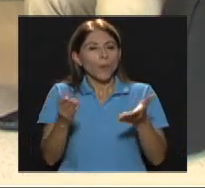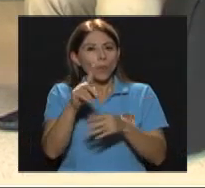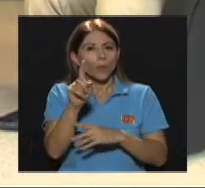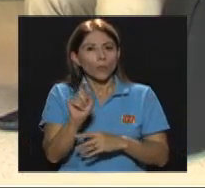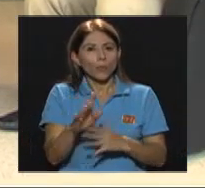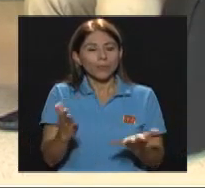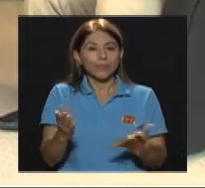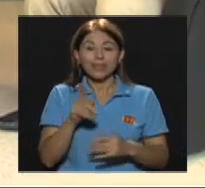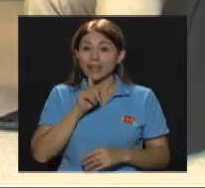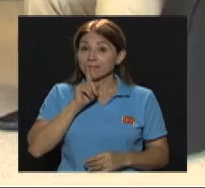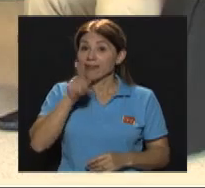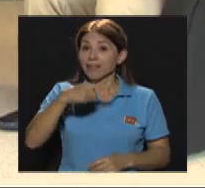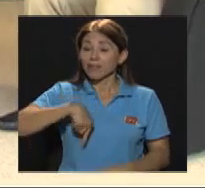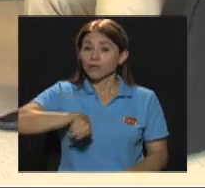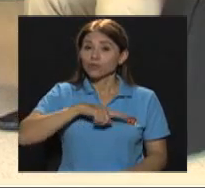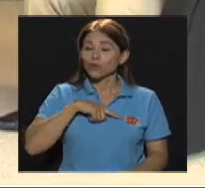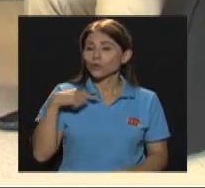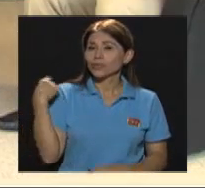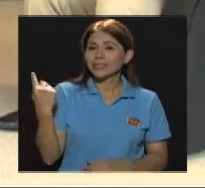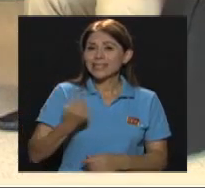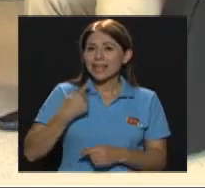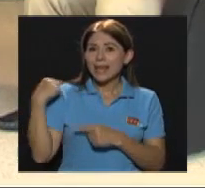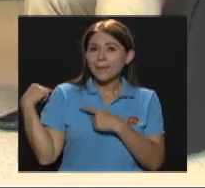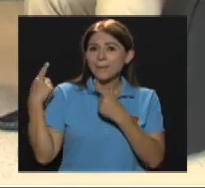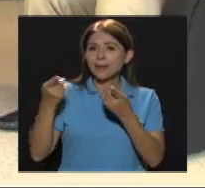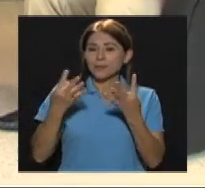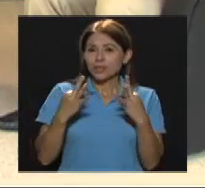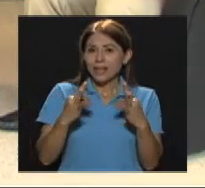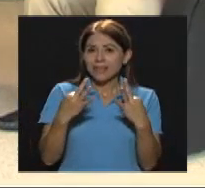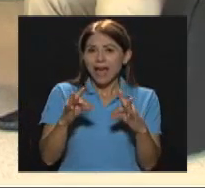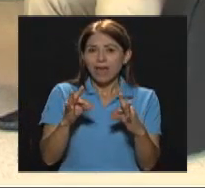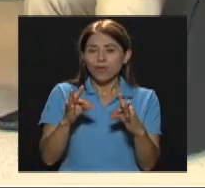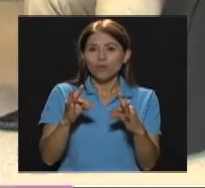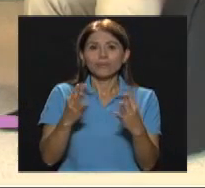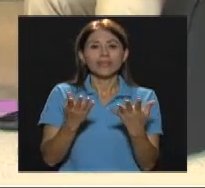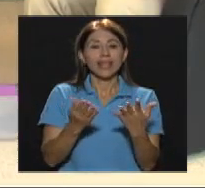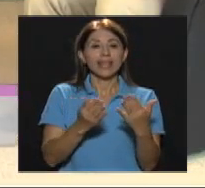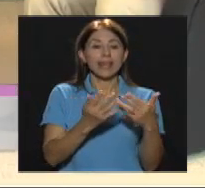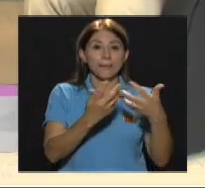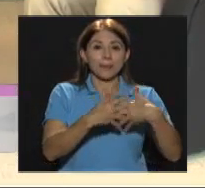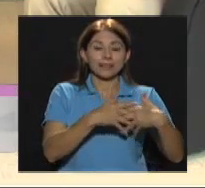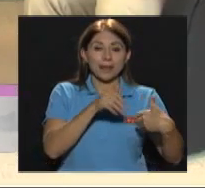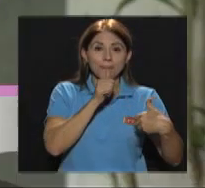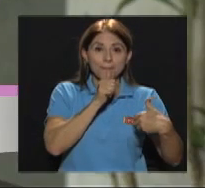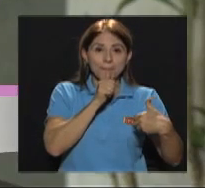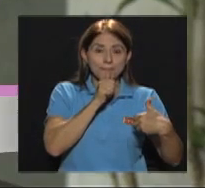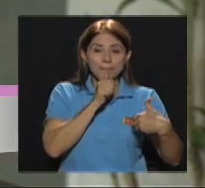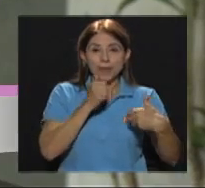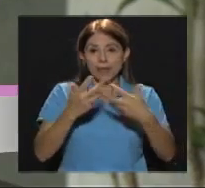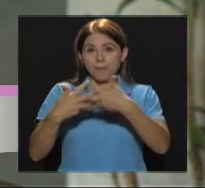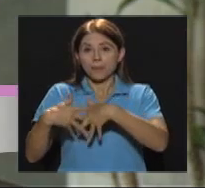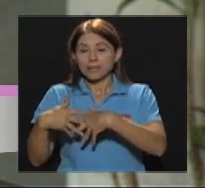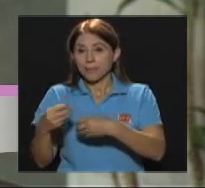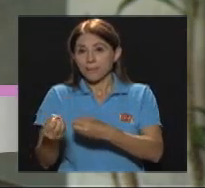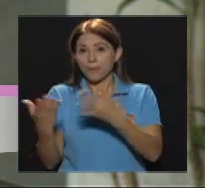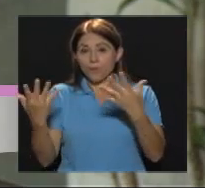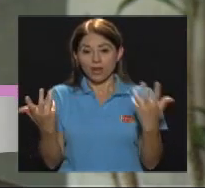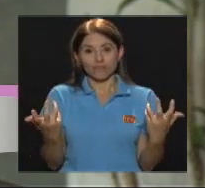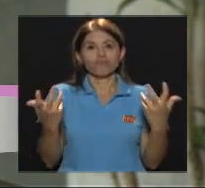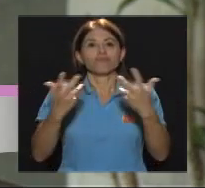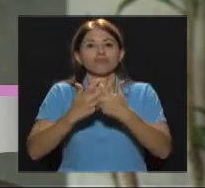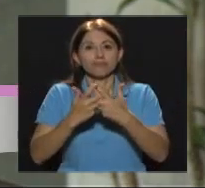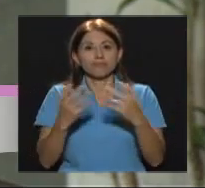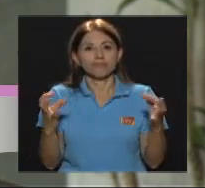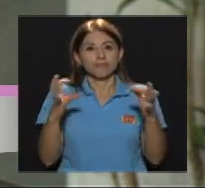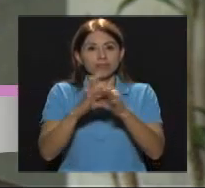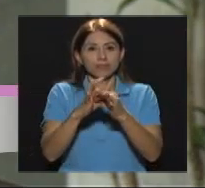aspecto En realidad nosotros siempre hemos tratado de trabajar en alianza público-privada Creemos que es necesario